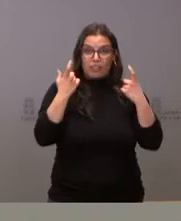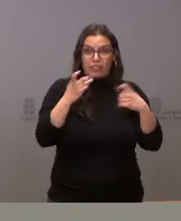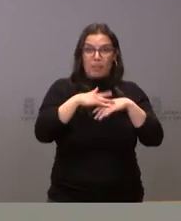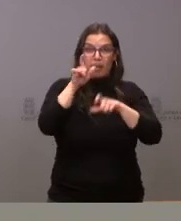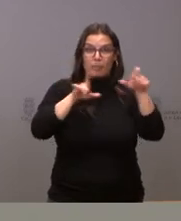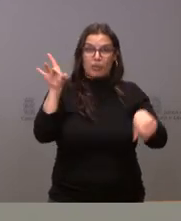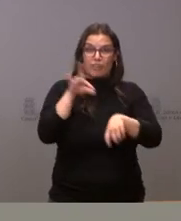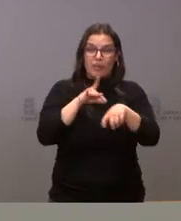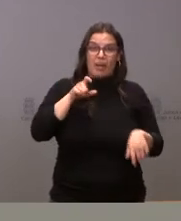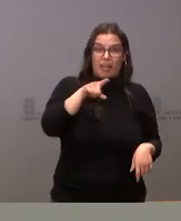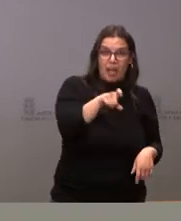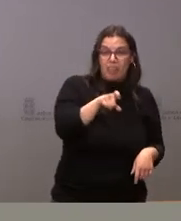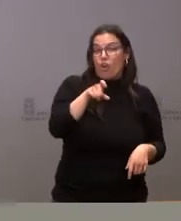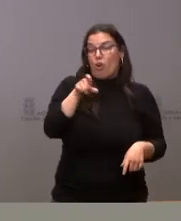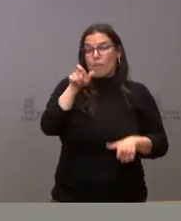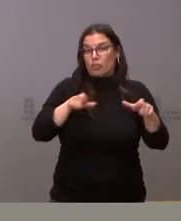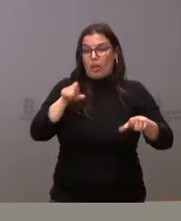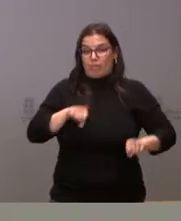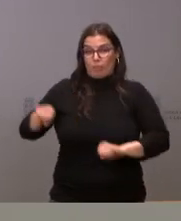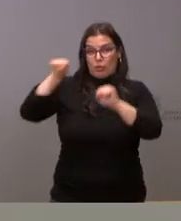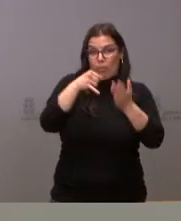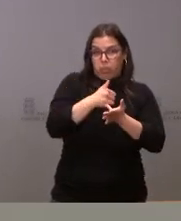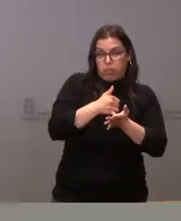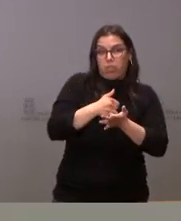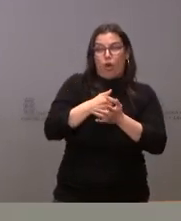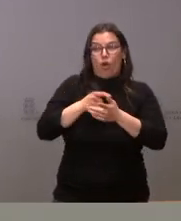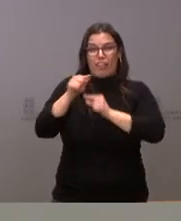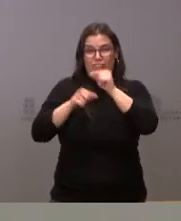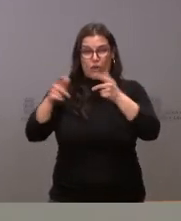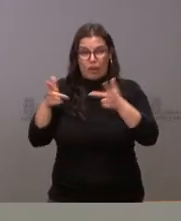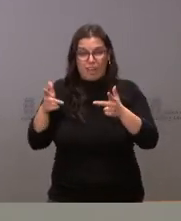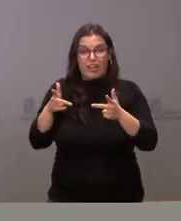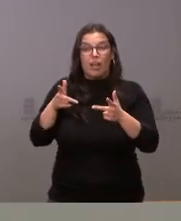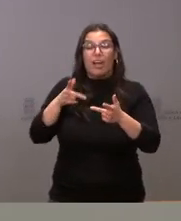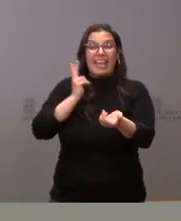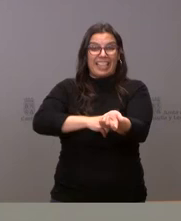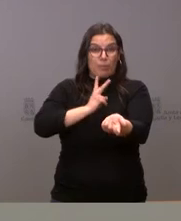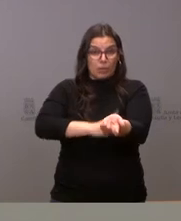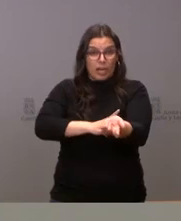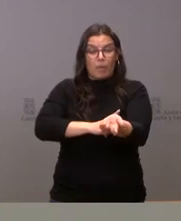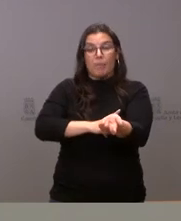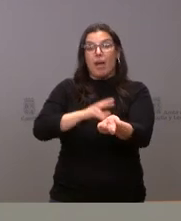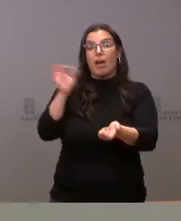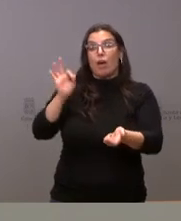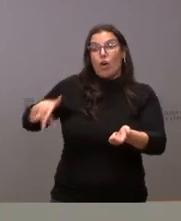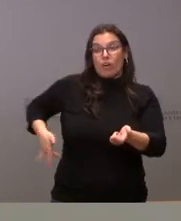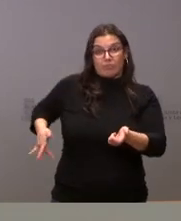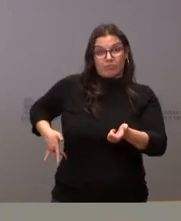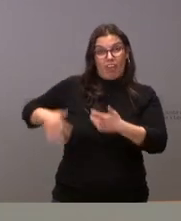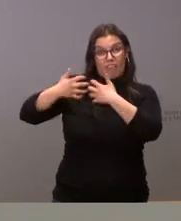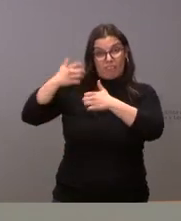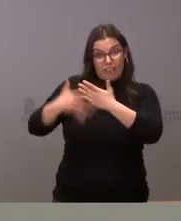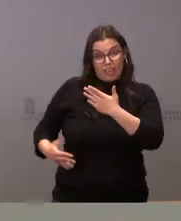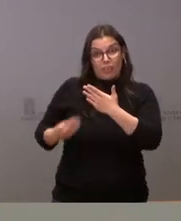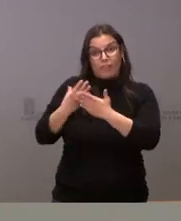enfermedades del sistema inmune, infecciones severas, tratamientos de quimioterapia e insuficiencia renal. Desde aquí,